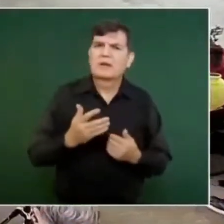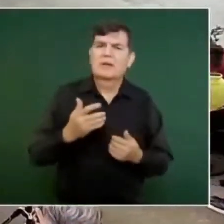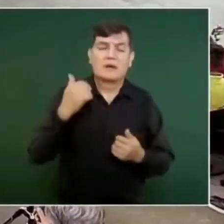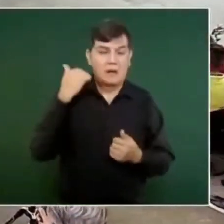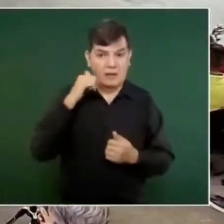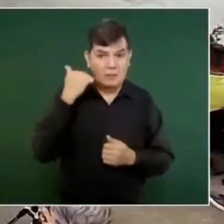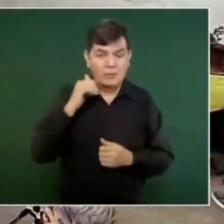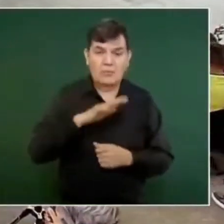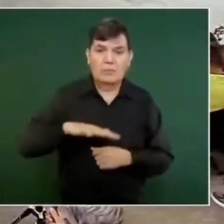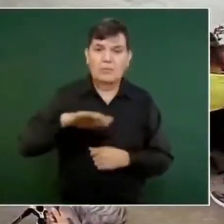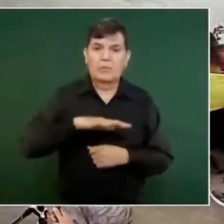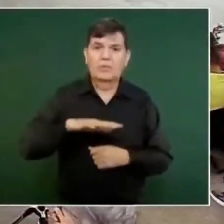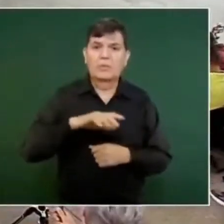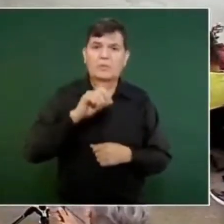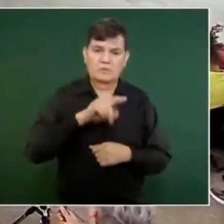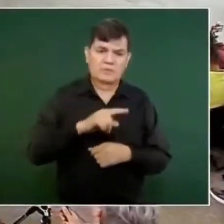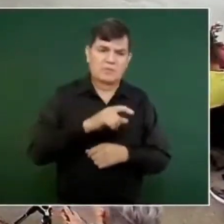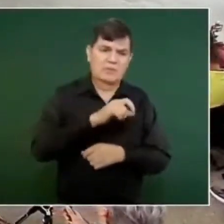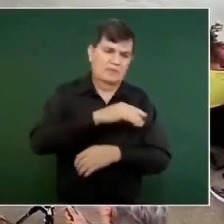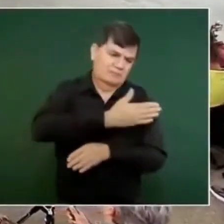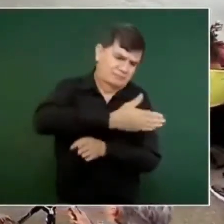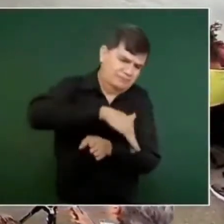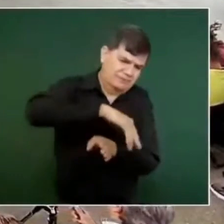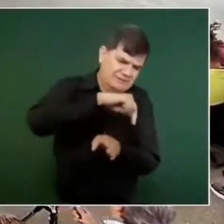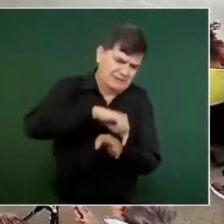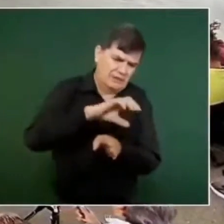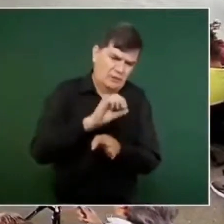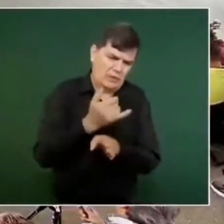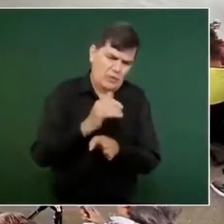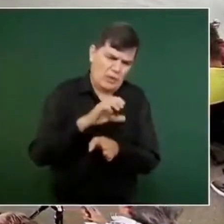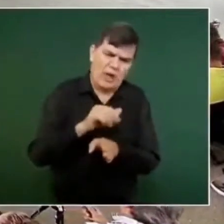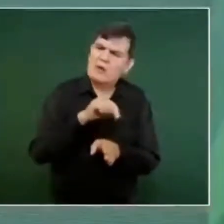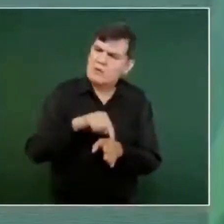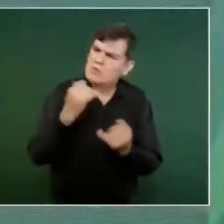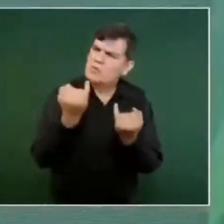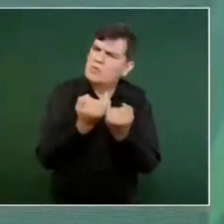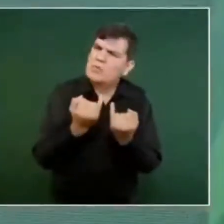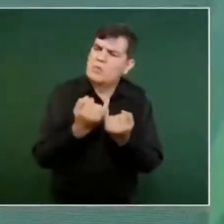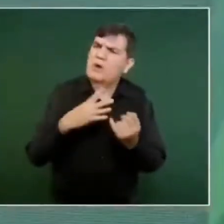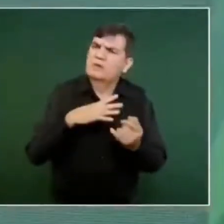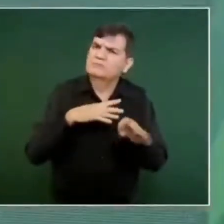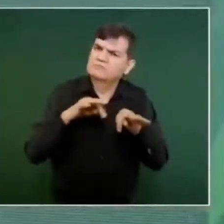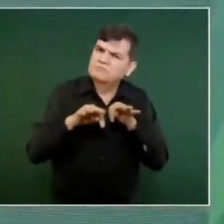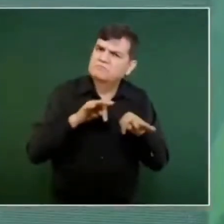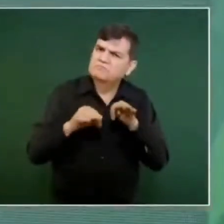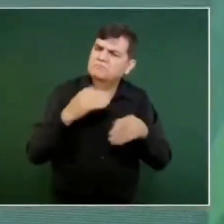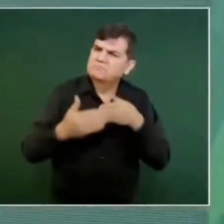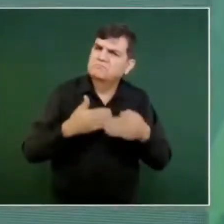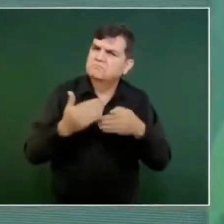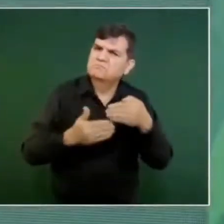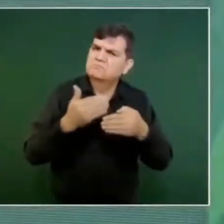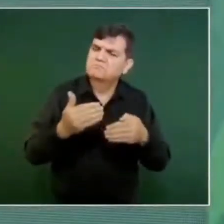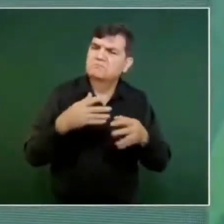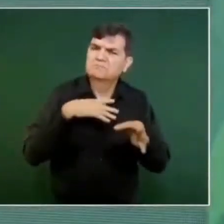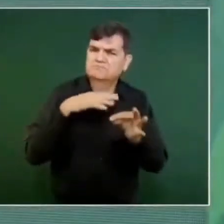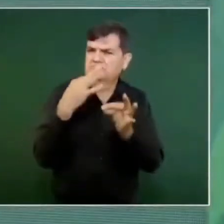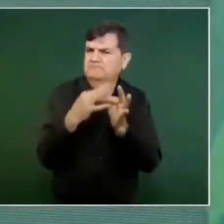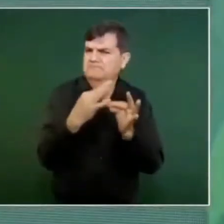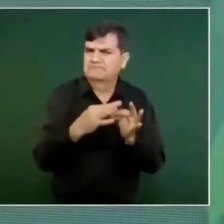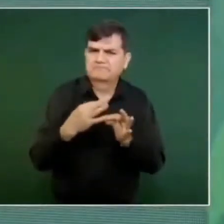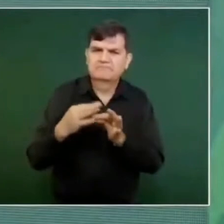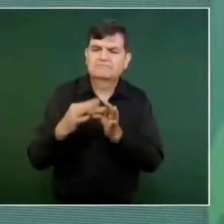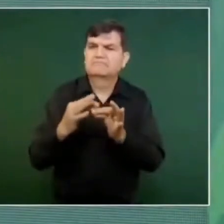Acapulco, de Coyuca y se está cumpliendo con todo